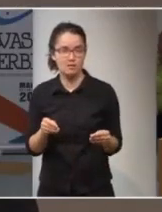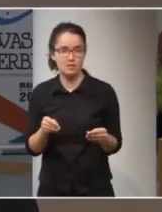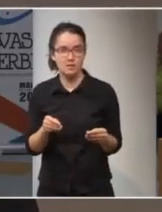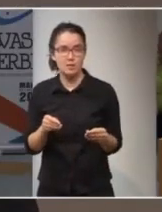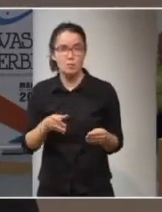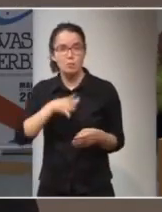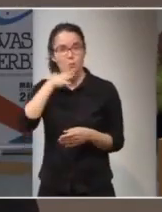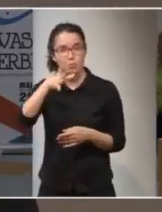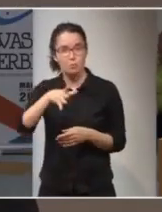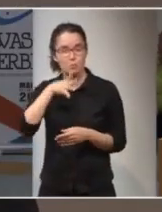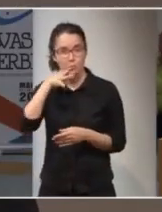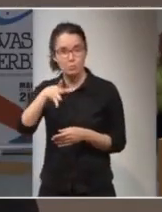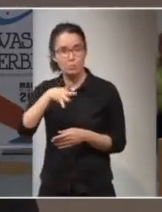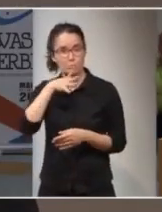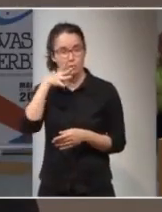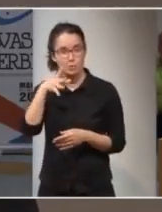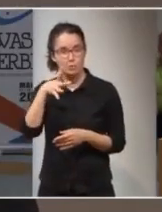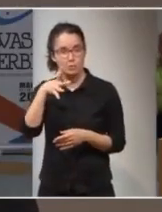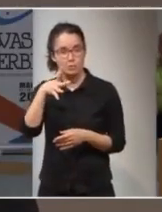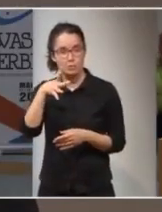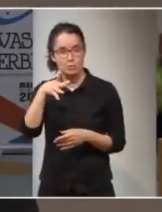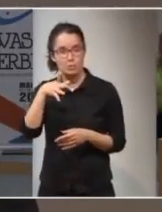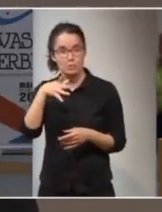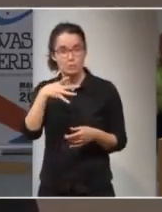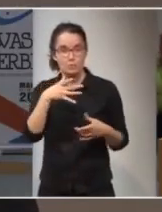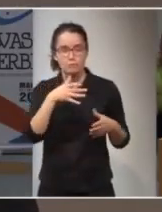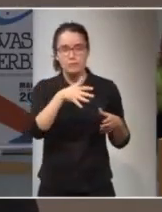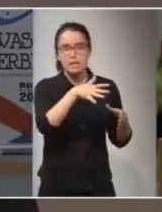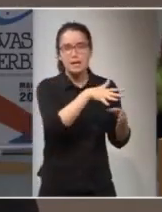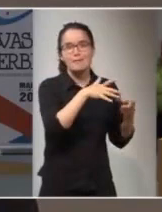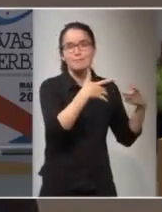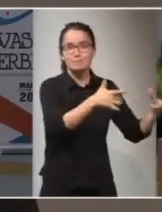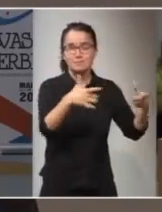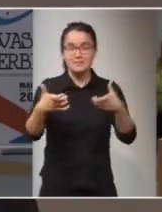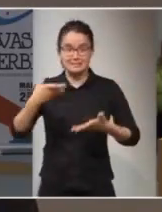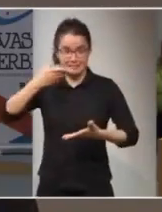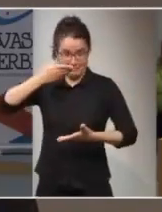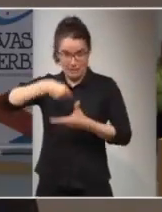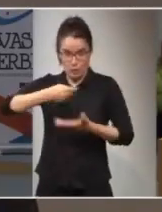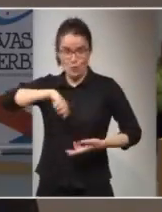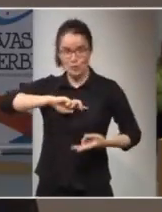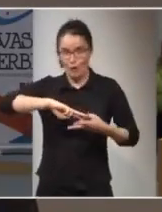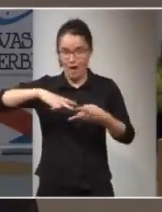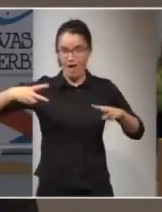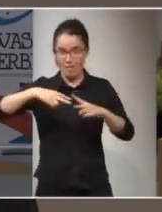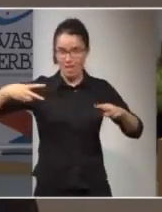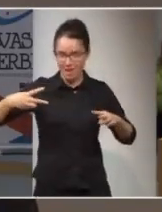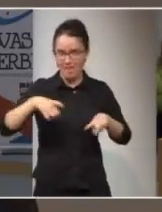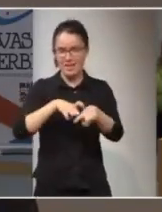Y por eso, en cada momento podemos decir que lo tenemos en el ADN de esa especie humana,